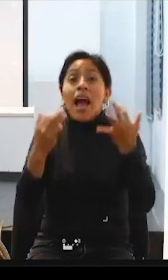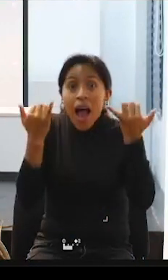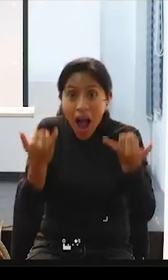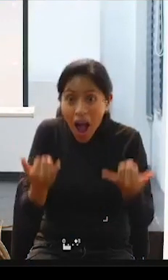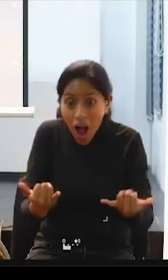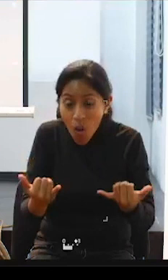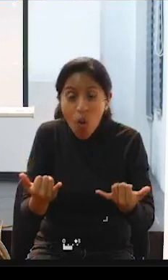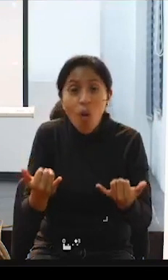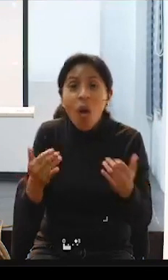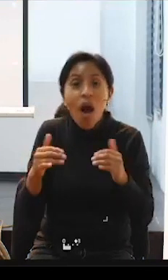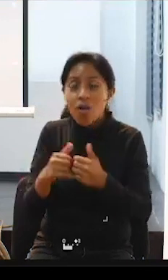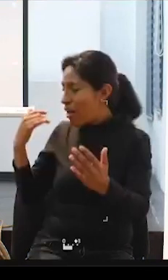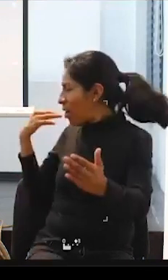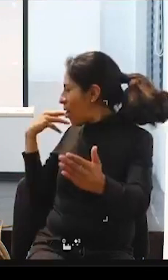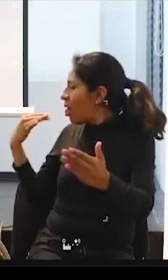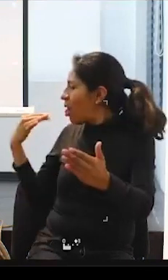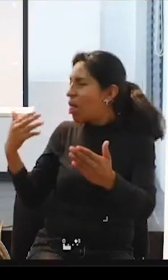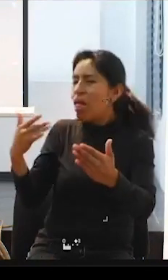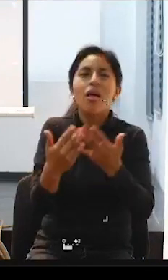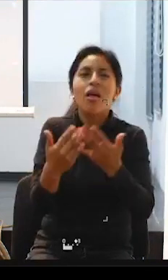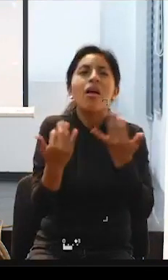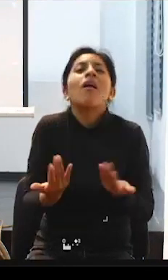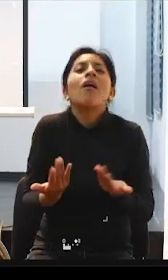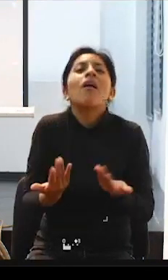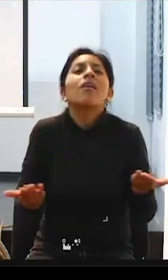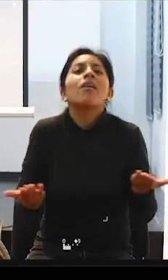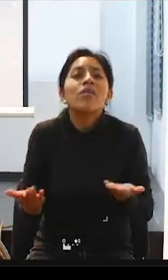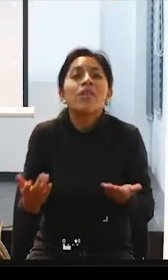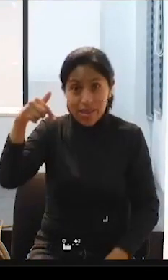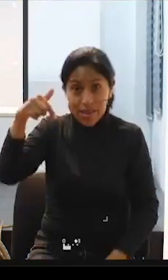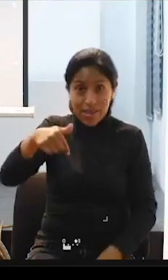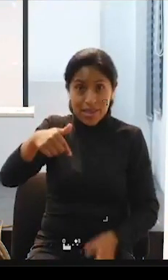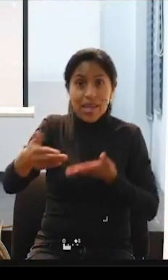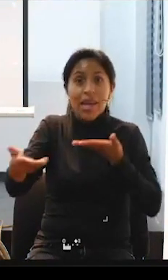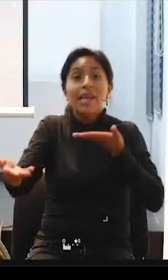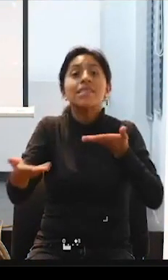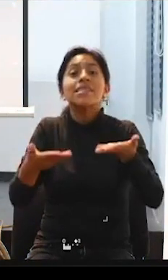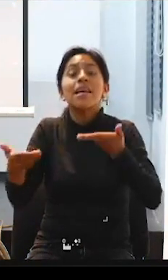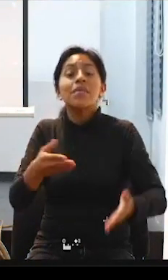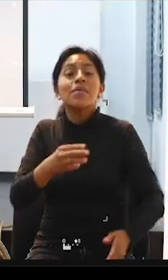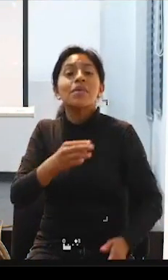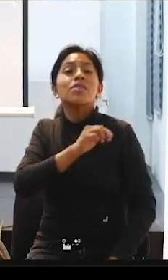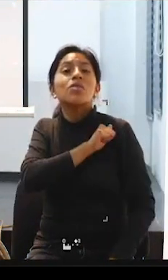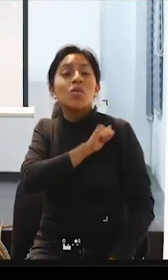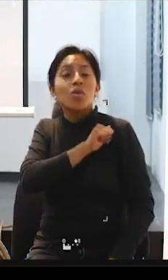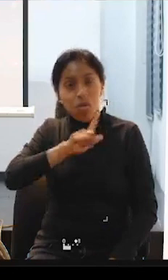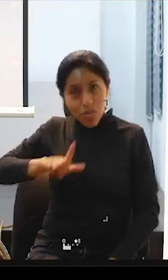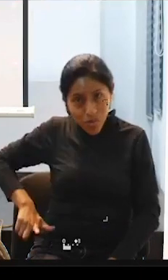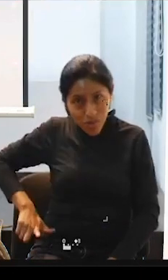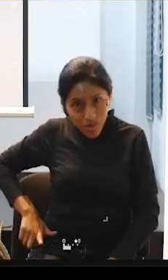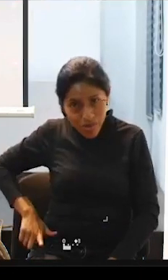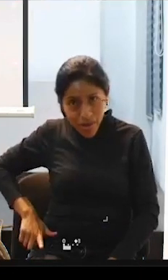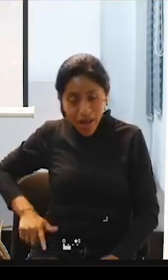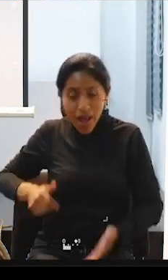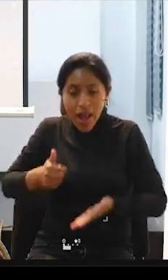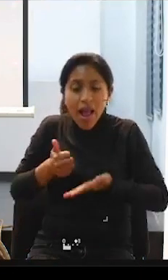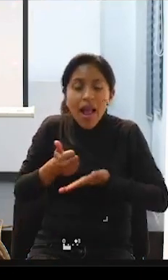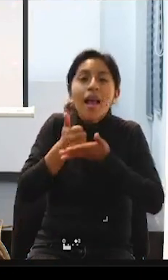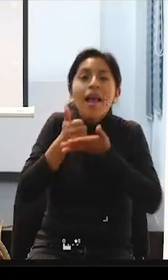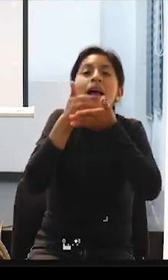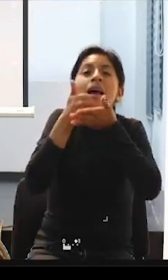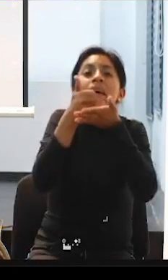Ahora estamos en el servicio municipal de asistencia personal, estamos